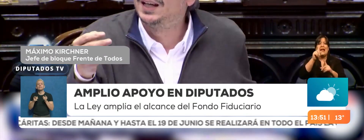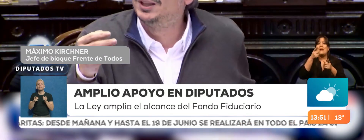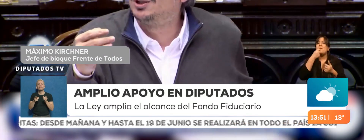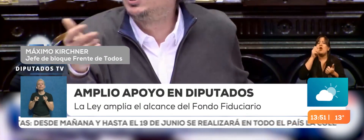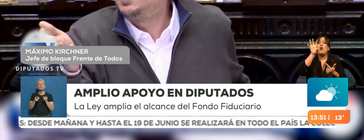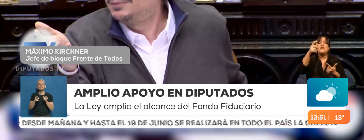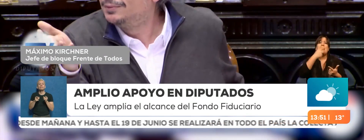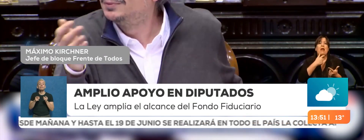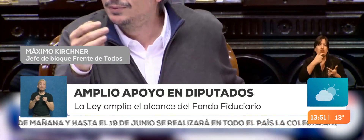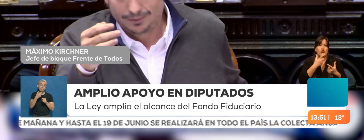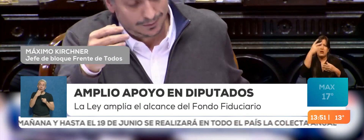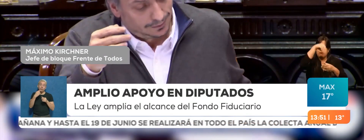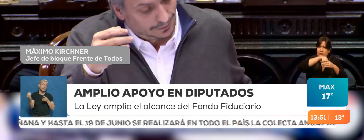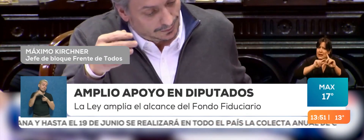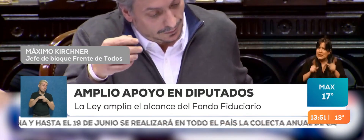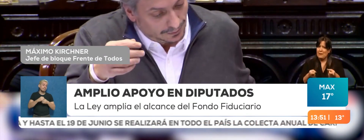la provincia de Mendoza.